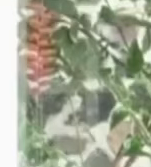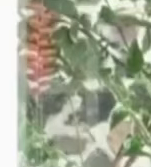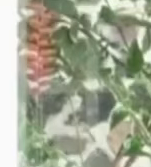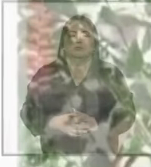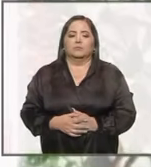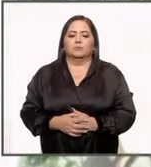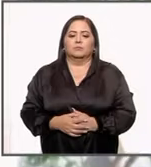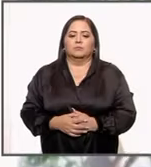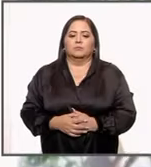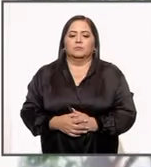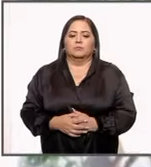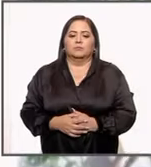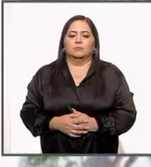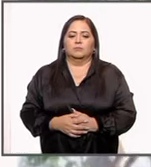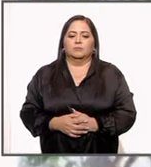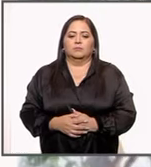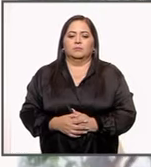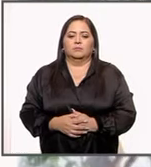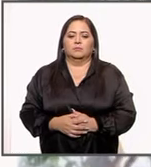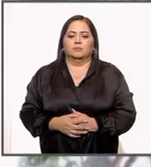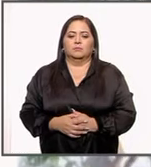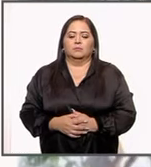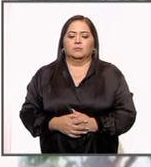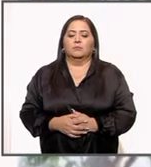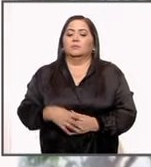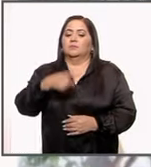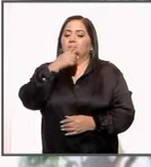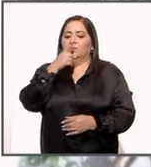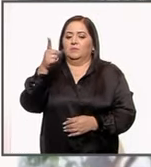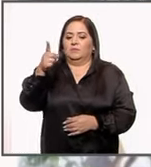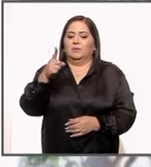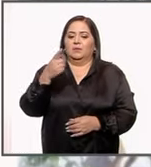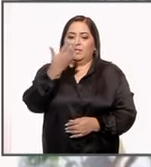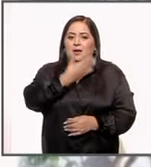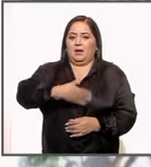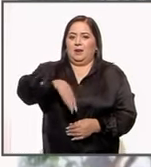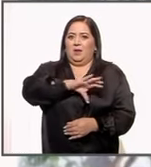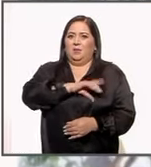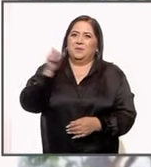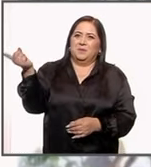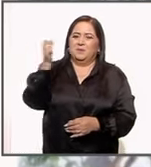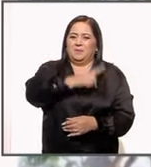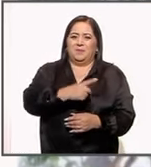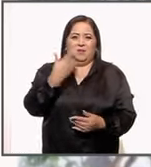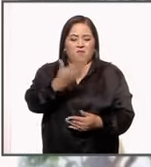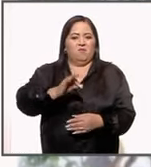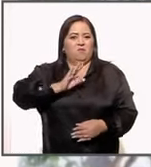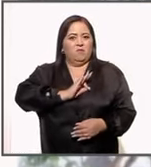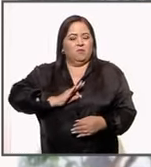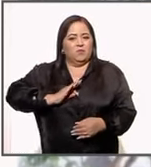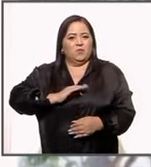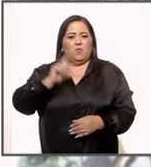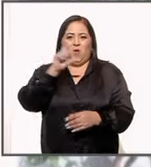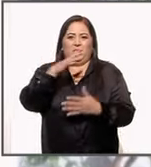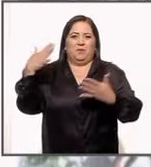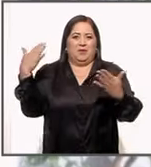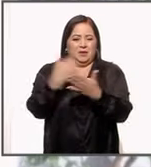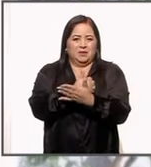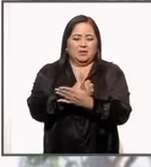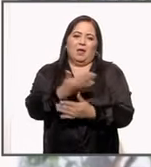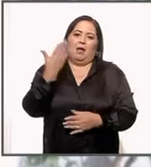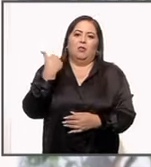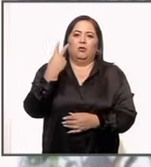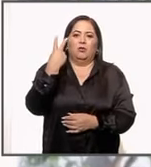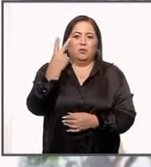Una de las primeras llamadas de felicitación que recibió Claudia Chenbaum después de su triunfo del